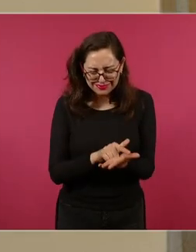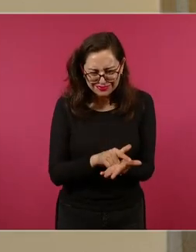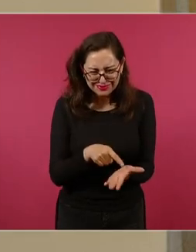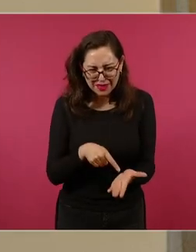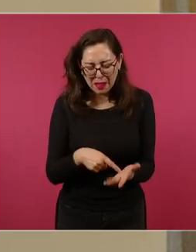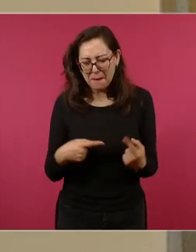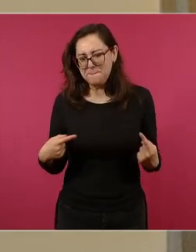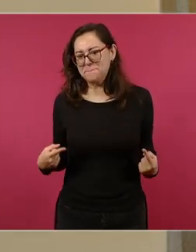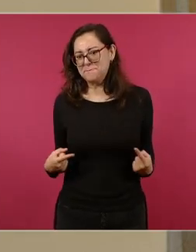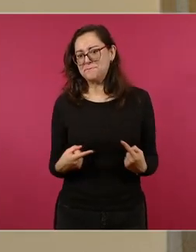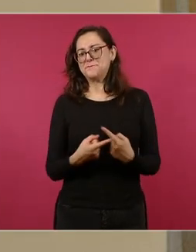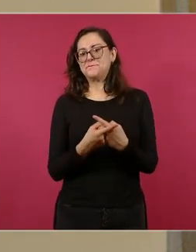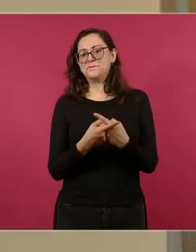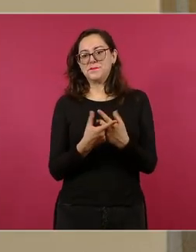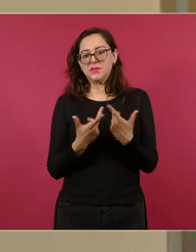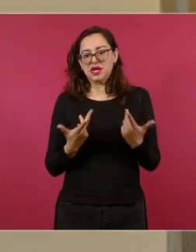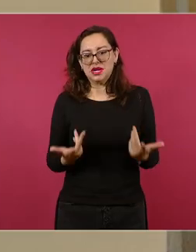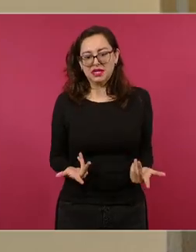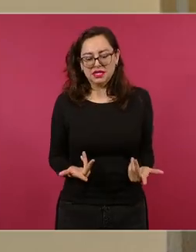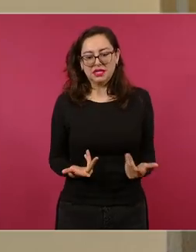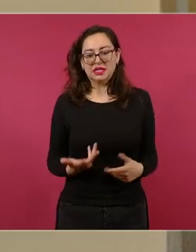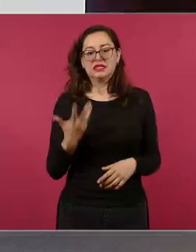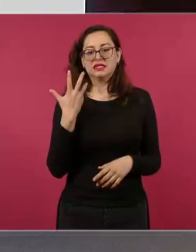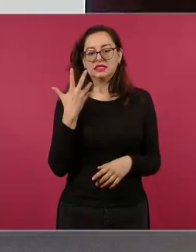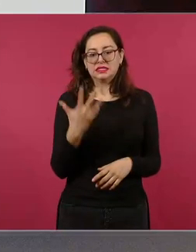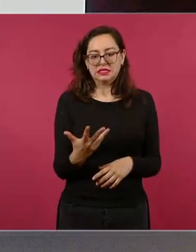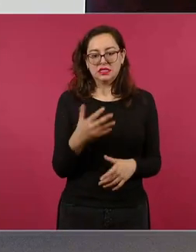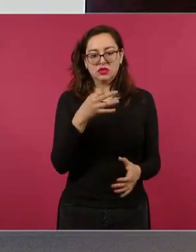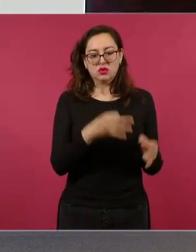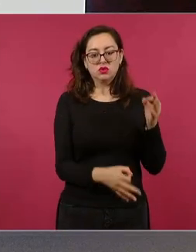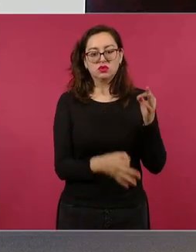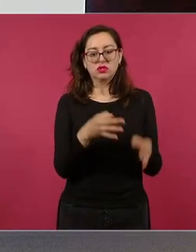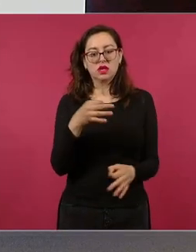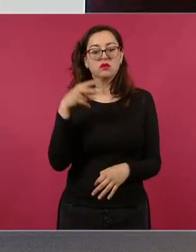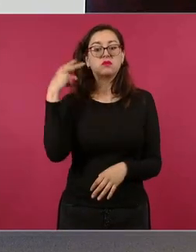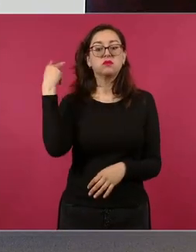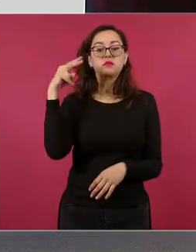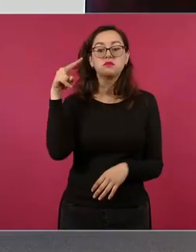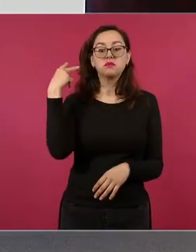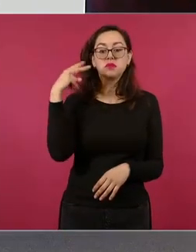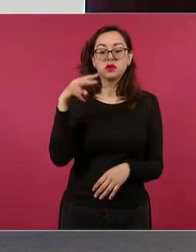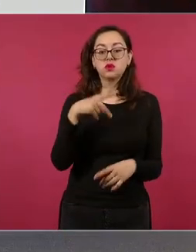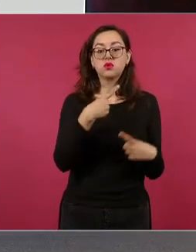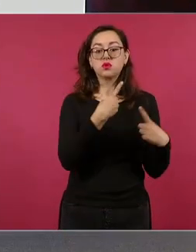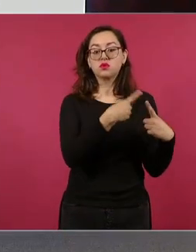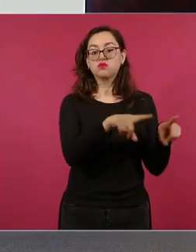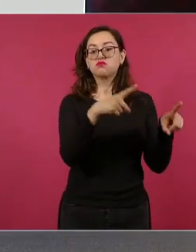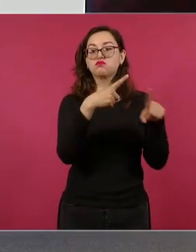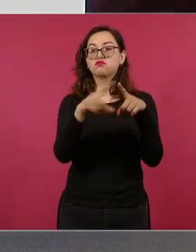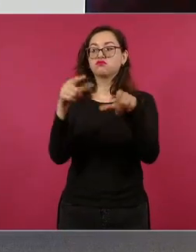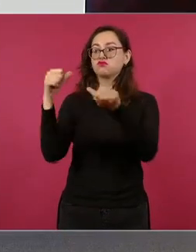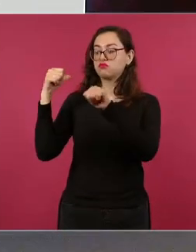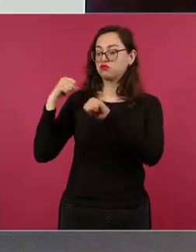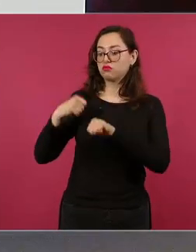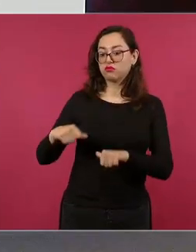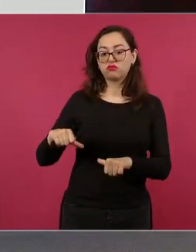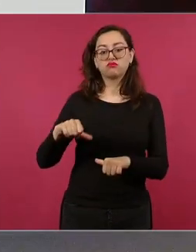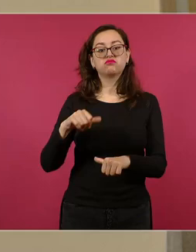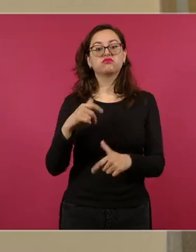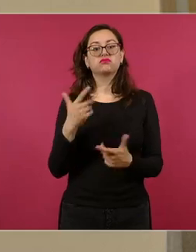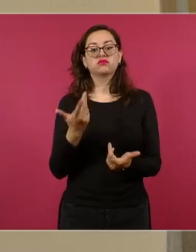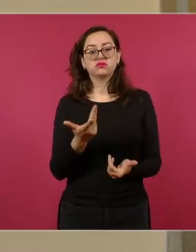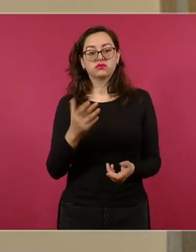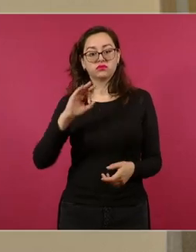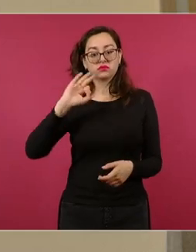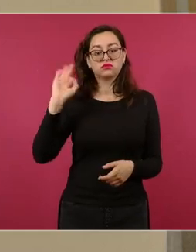pueda ser emitida por cinco juzgados del Estado de Veracruz y ejecutada por diversas autoridades ministeriales, tanto